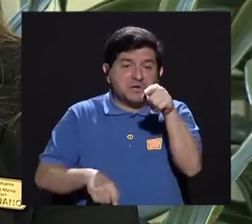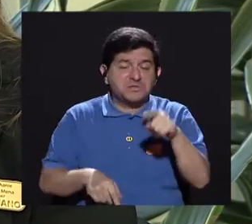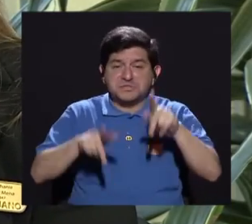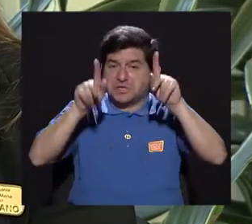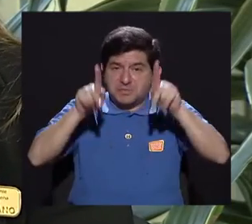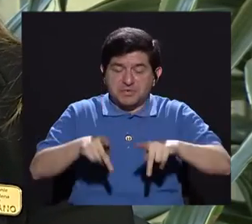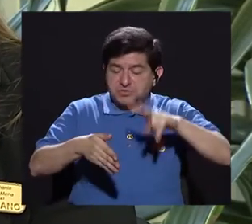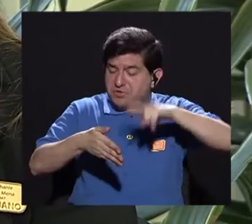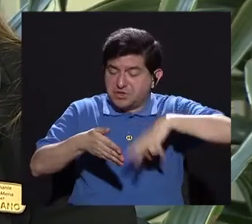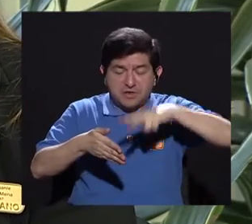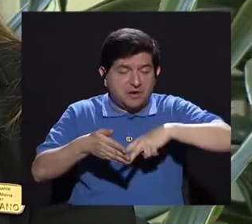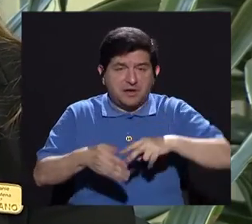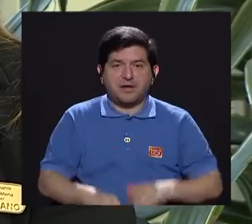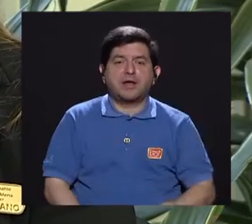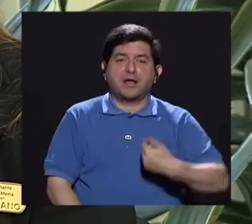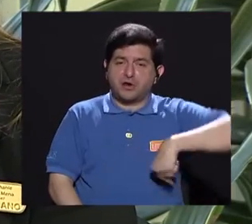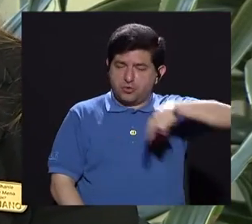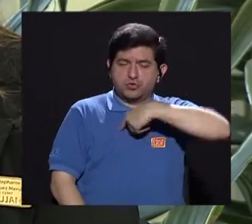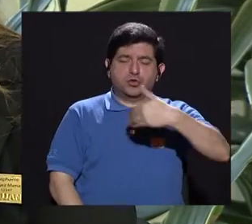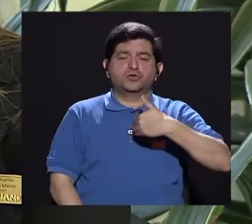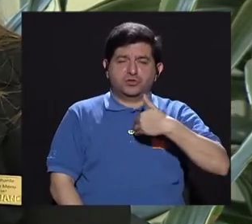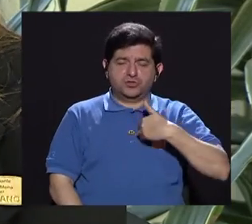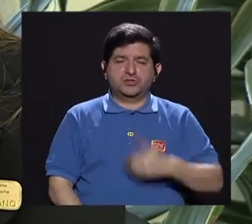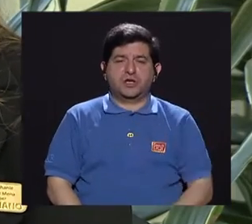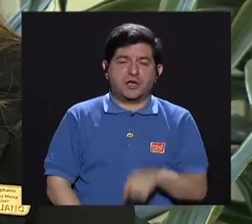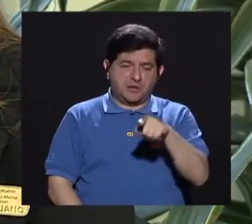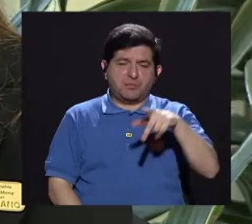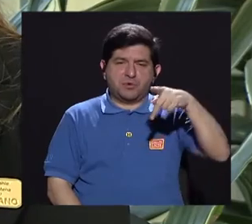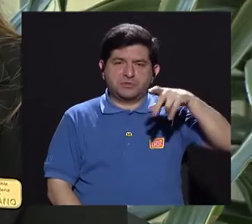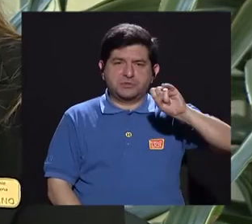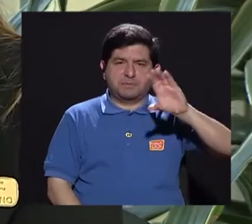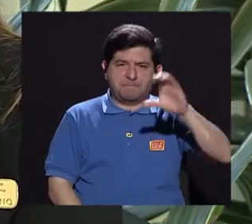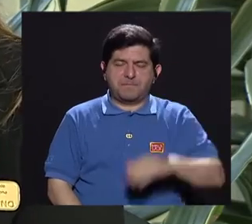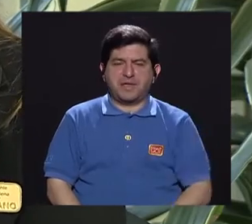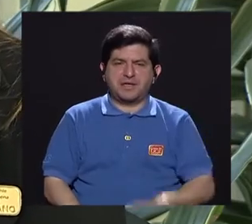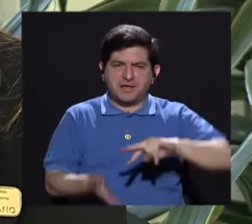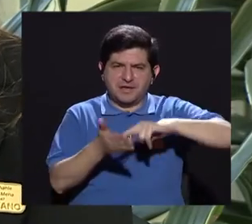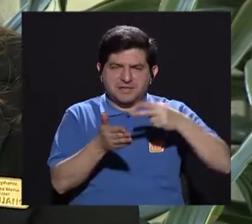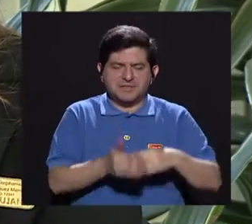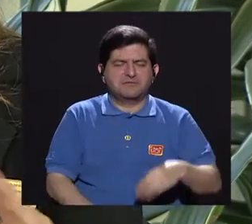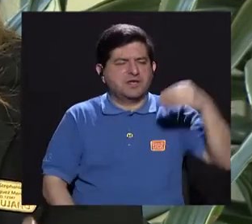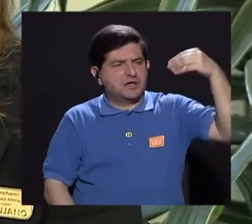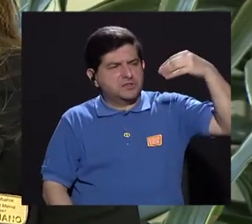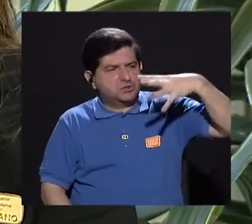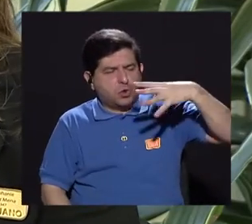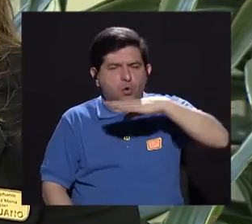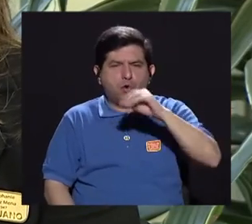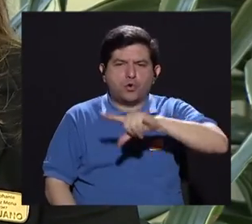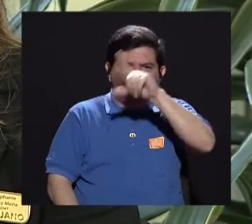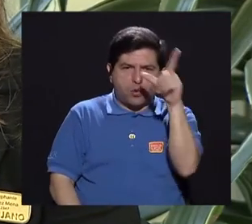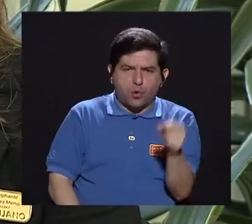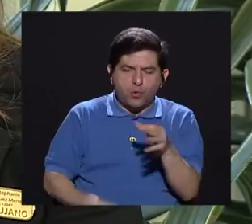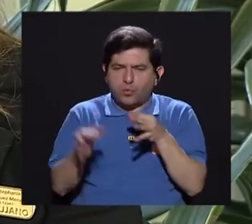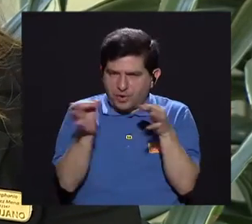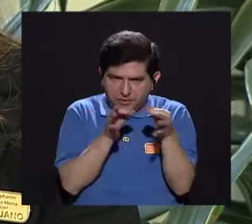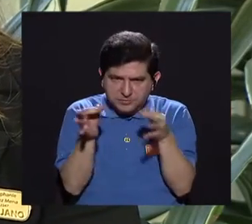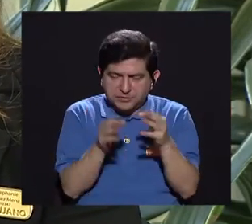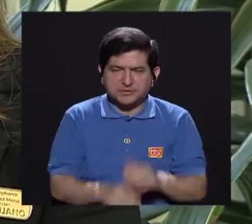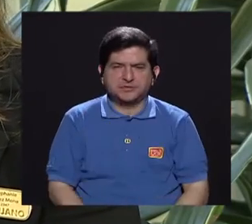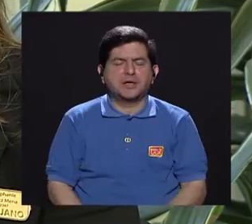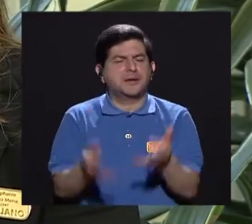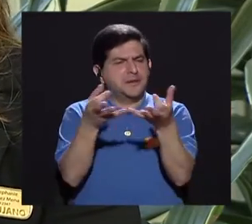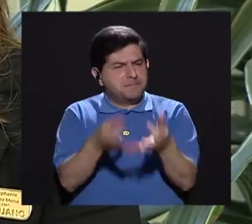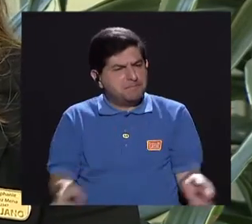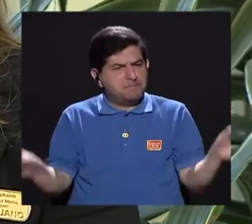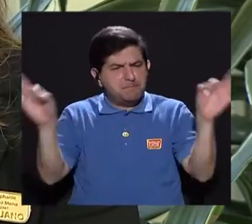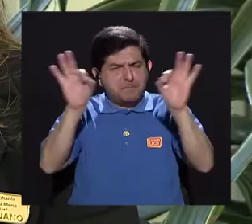Tenemos pictogramas en la caja, ¿verdad? Entonces se les pone un sol o se les pone una luna y se les explica. Entonces yo creo que es importante que ellos